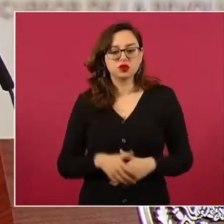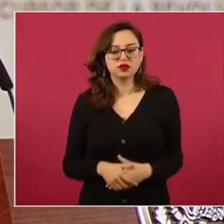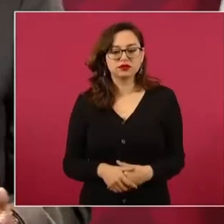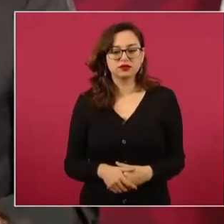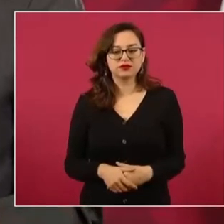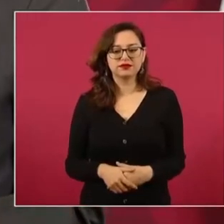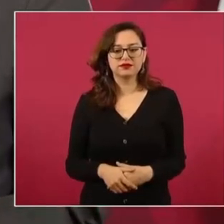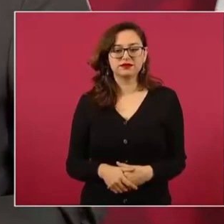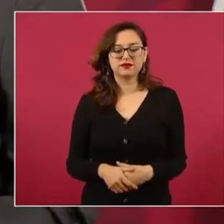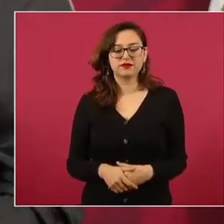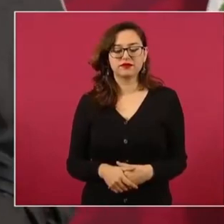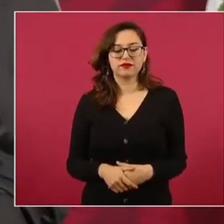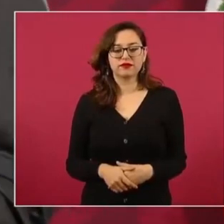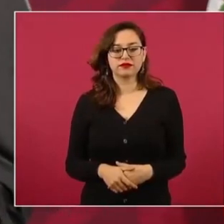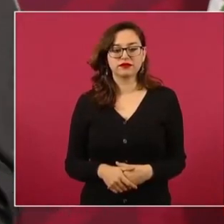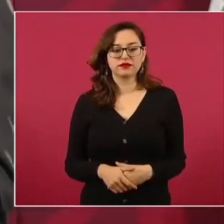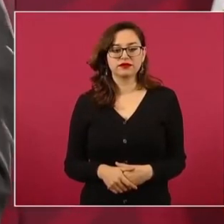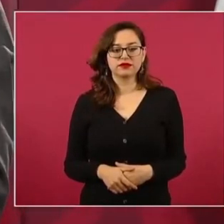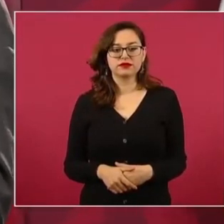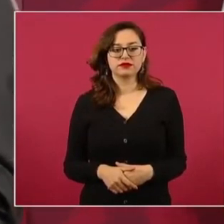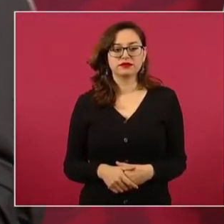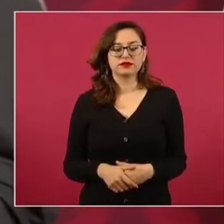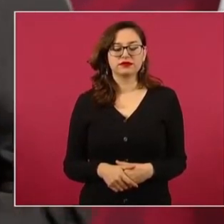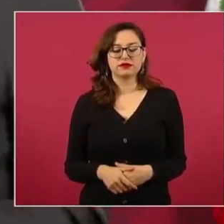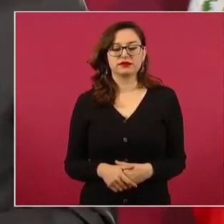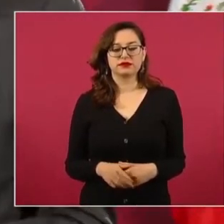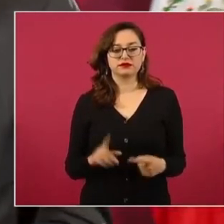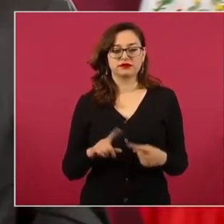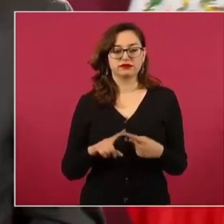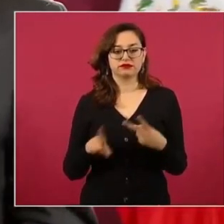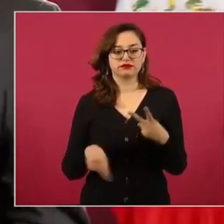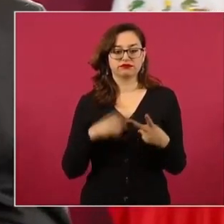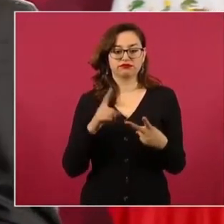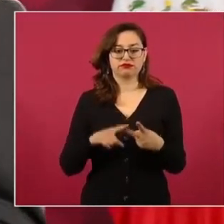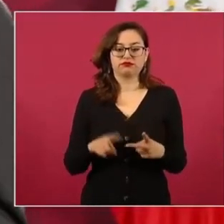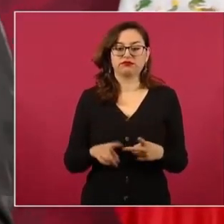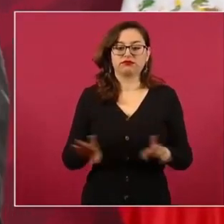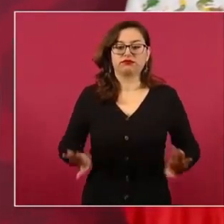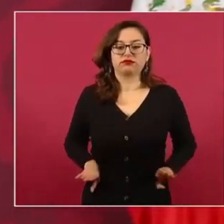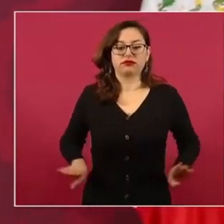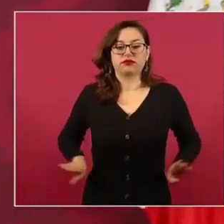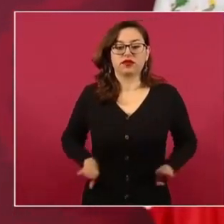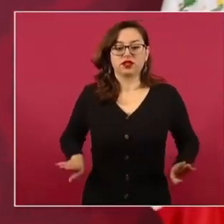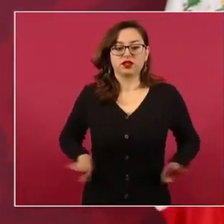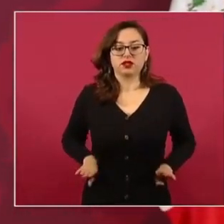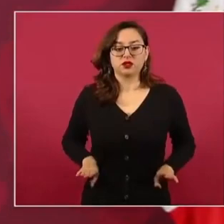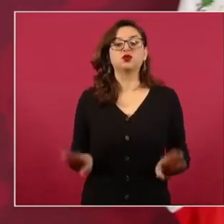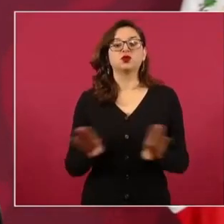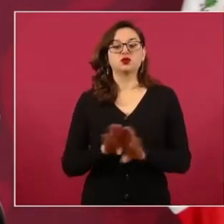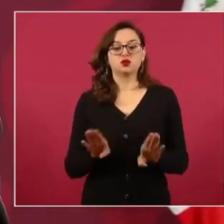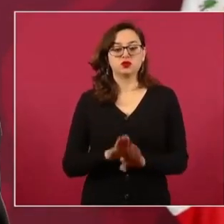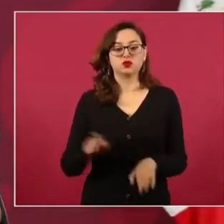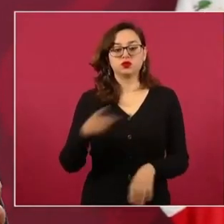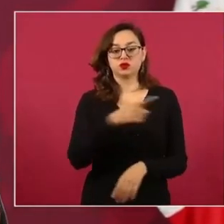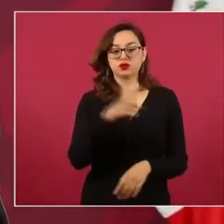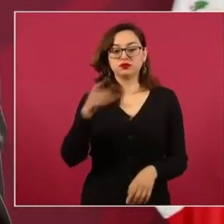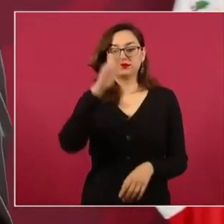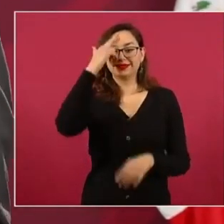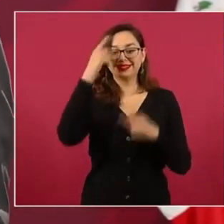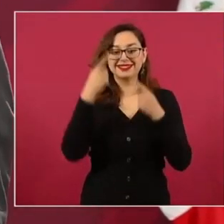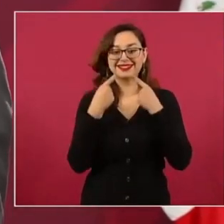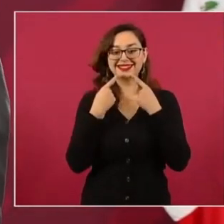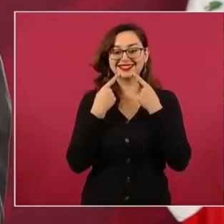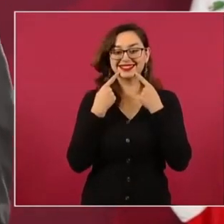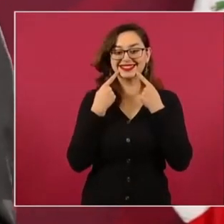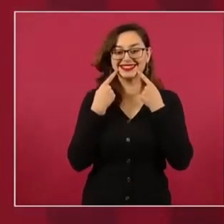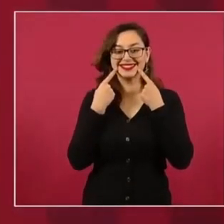cómo vas a comportarte, ¿se acuerdan cómo era antes que los ponían a reírse?